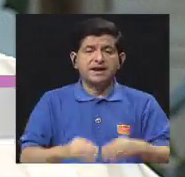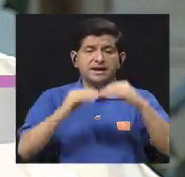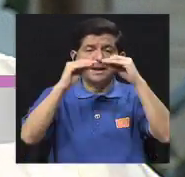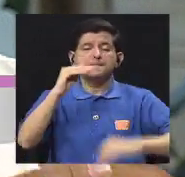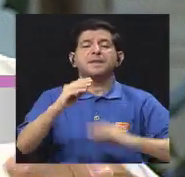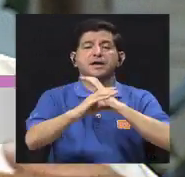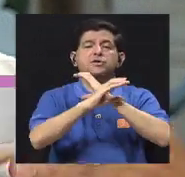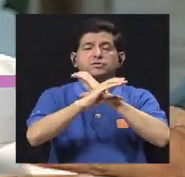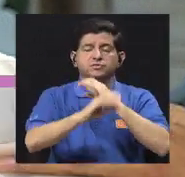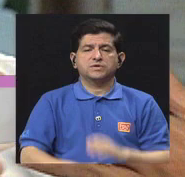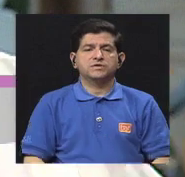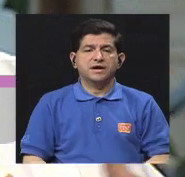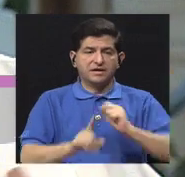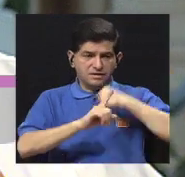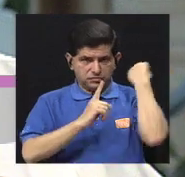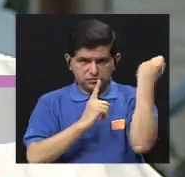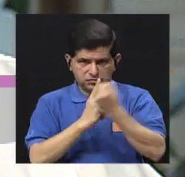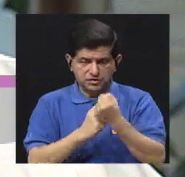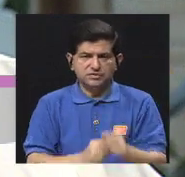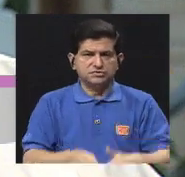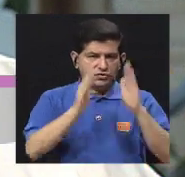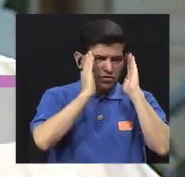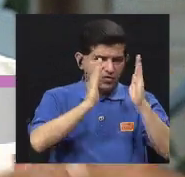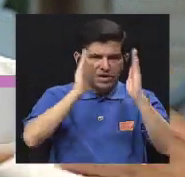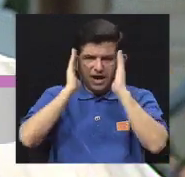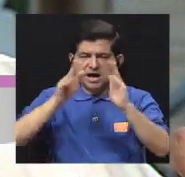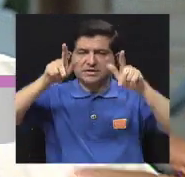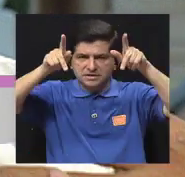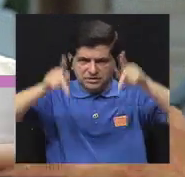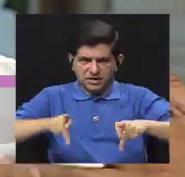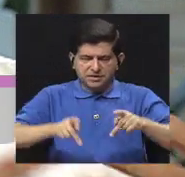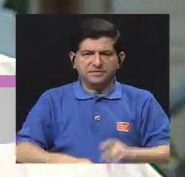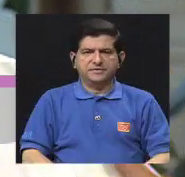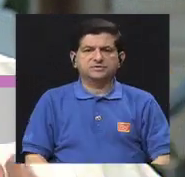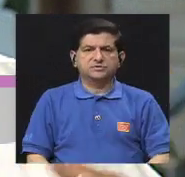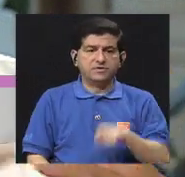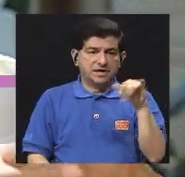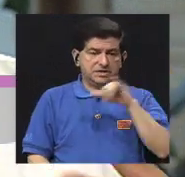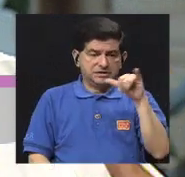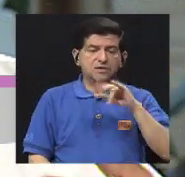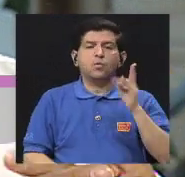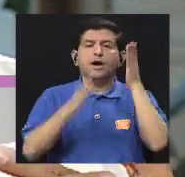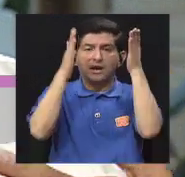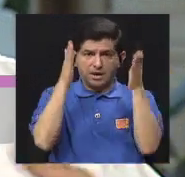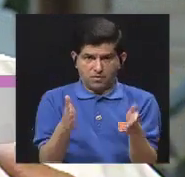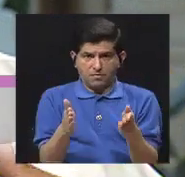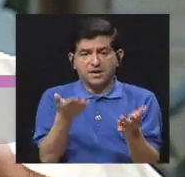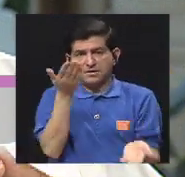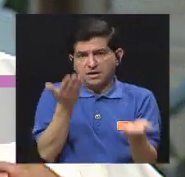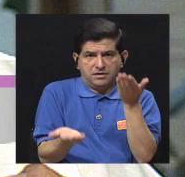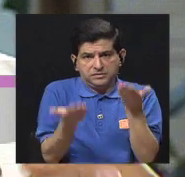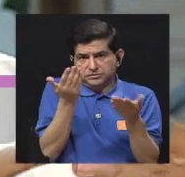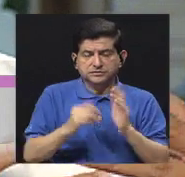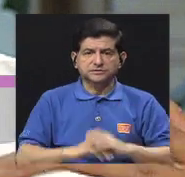tienen que estar en condiciones de atender al personal, a las personas, a los mismos compañeros que son